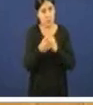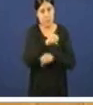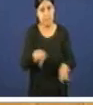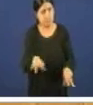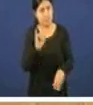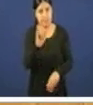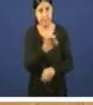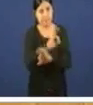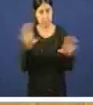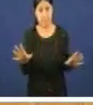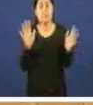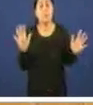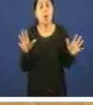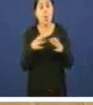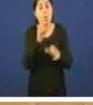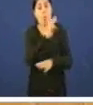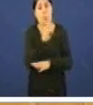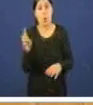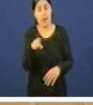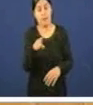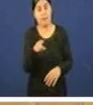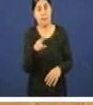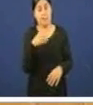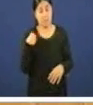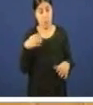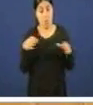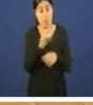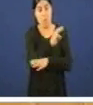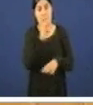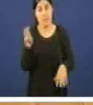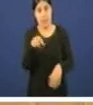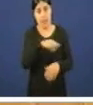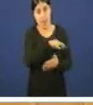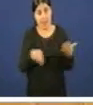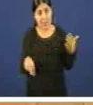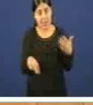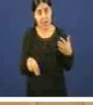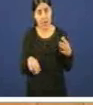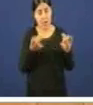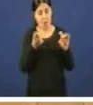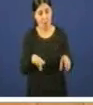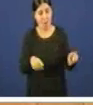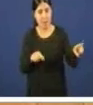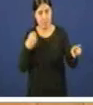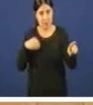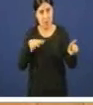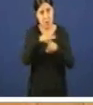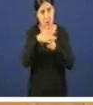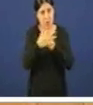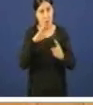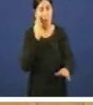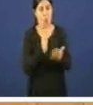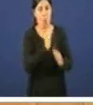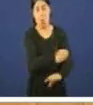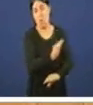sucede que o Partido Popular tamén o Partido Popular de Galiza é un artífice activo deste escenario vostedes construíron